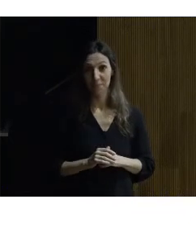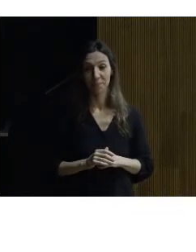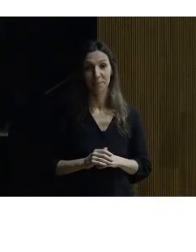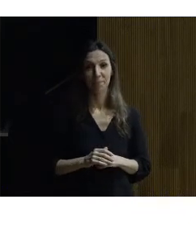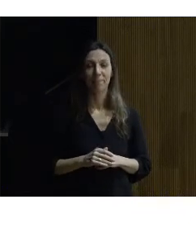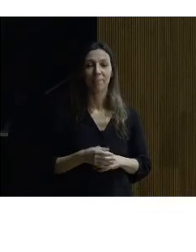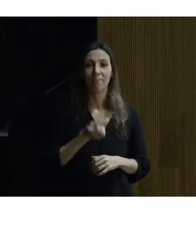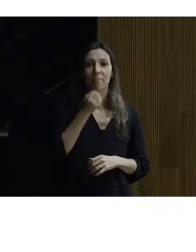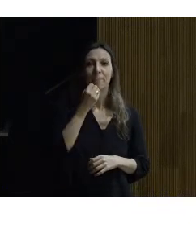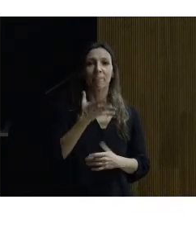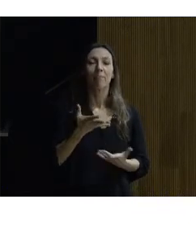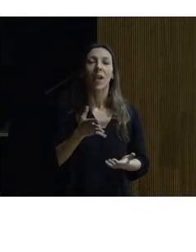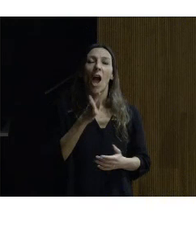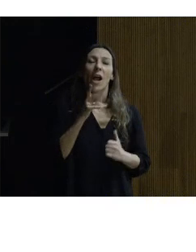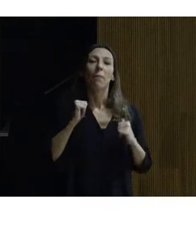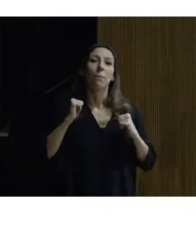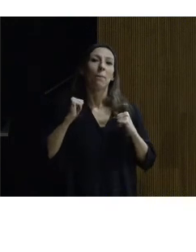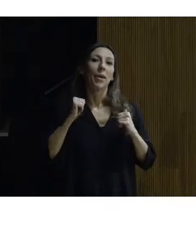bueno vamos a ir empezando